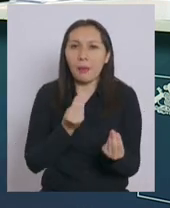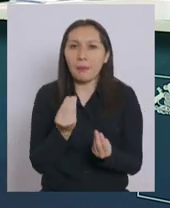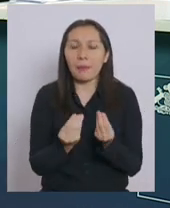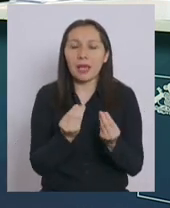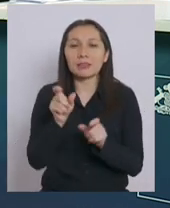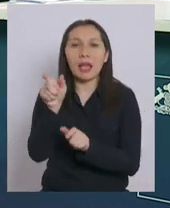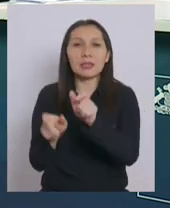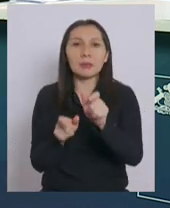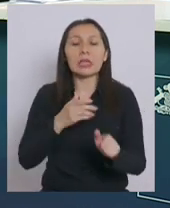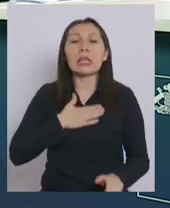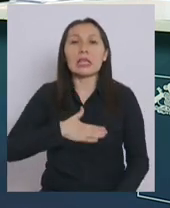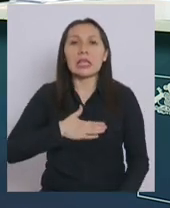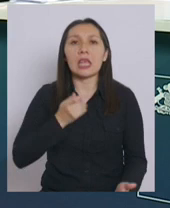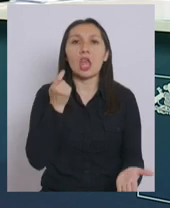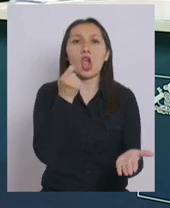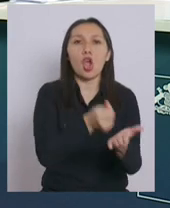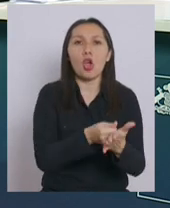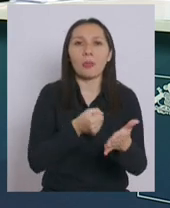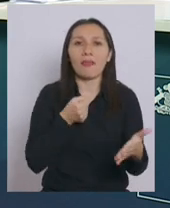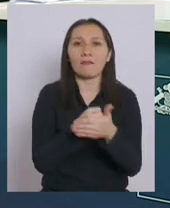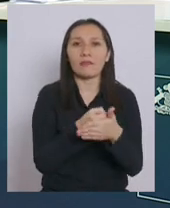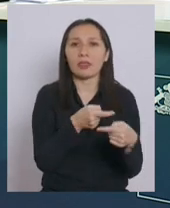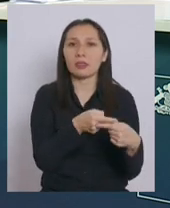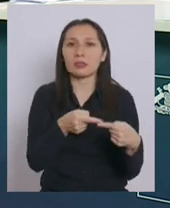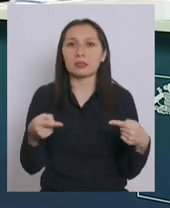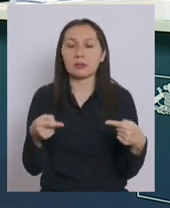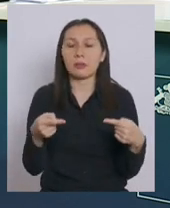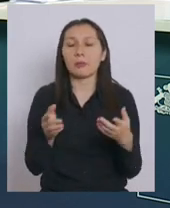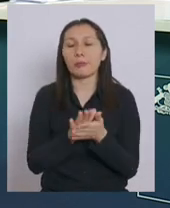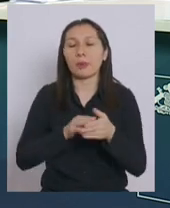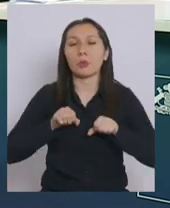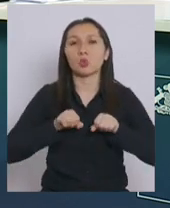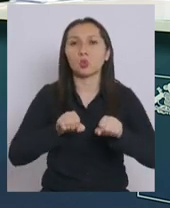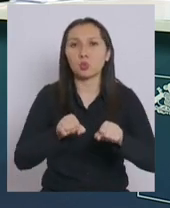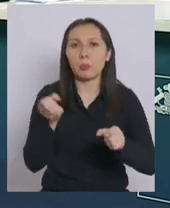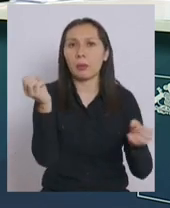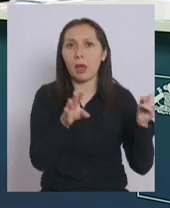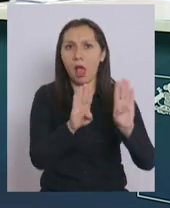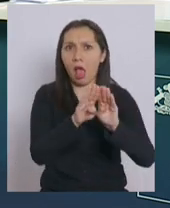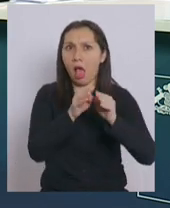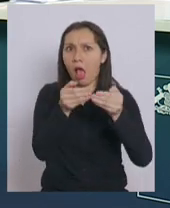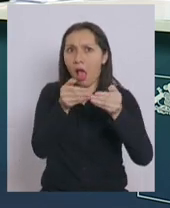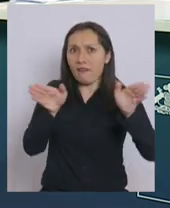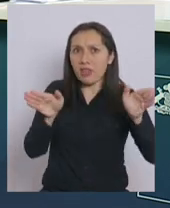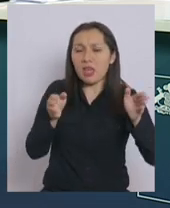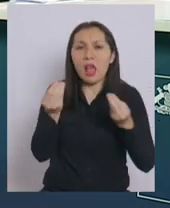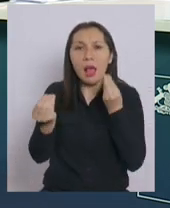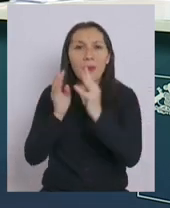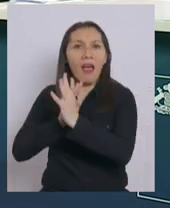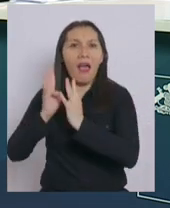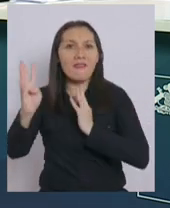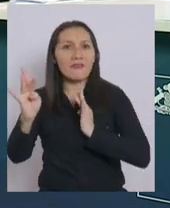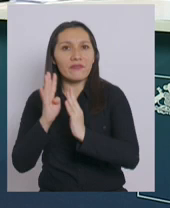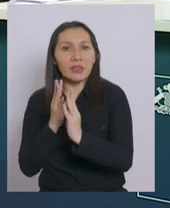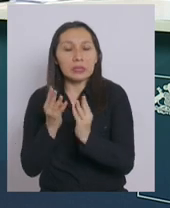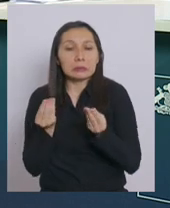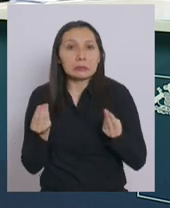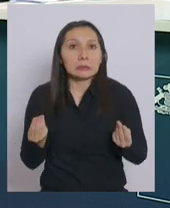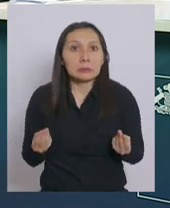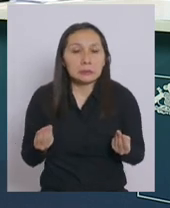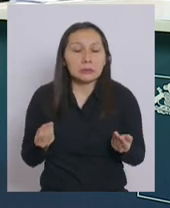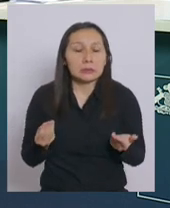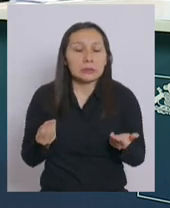con la gente que quiera hacer compras el fin de semana con los supermercados? ¿Van a seguir abiertos? ¿Qué pasa con las ferias libres? Entonces,